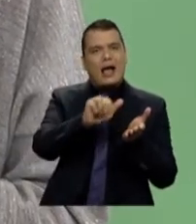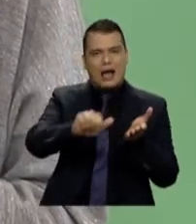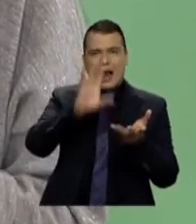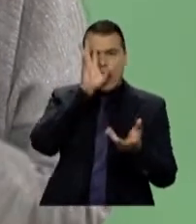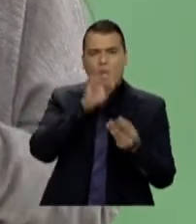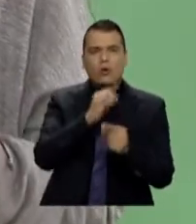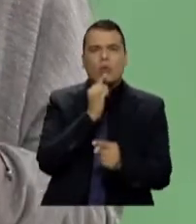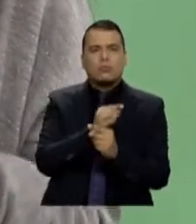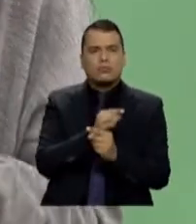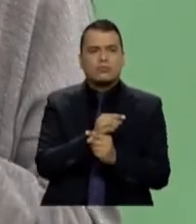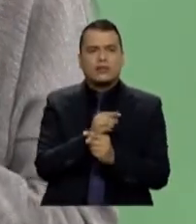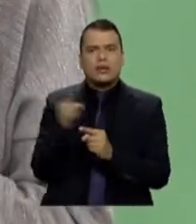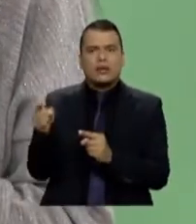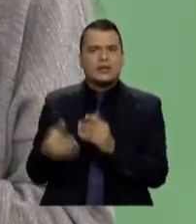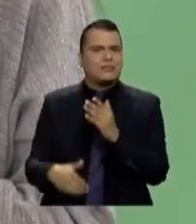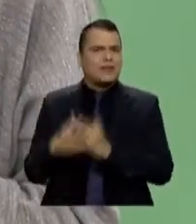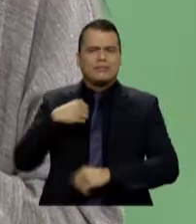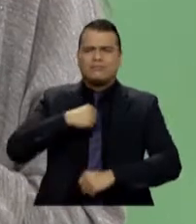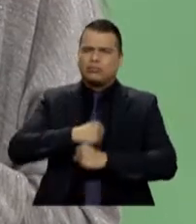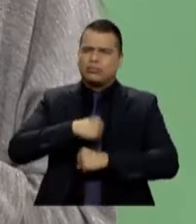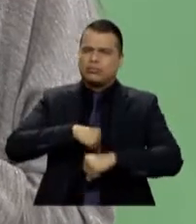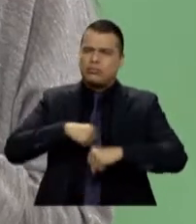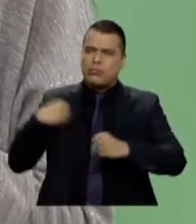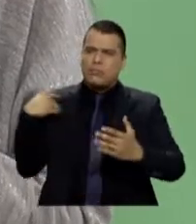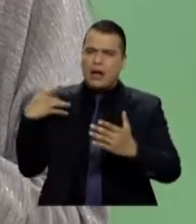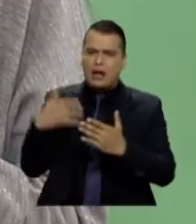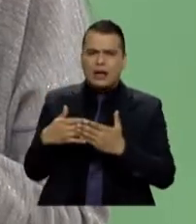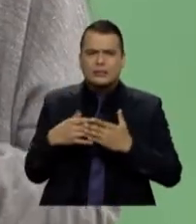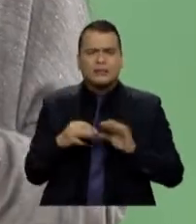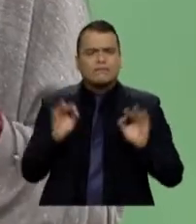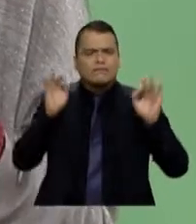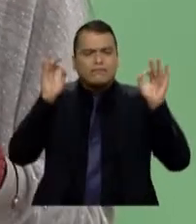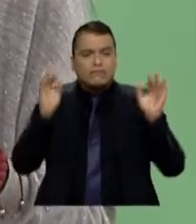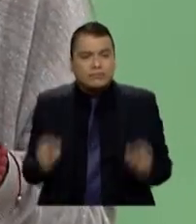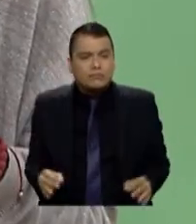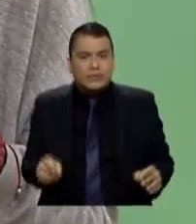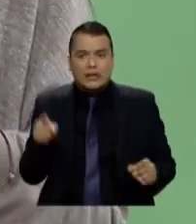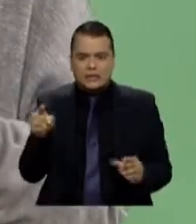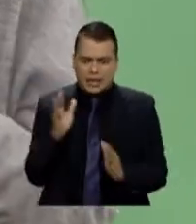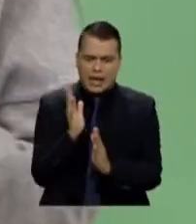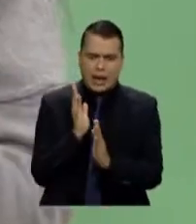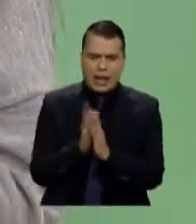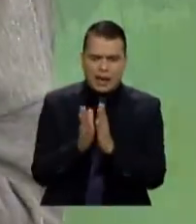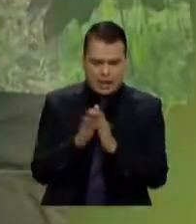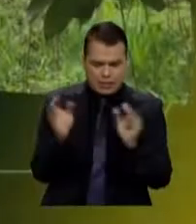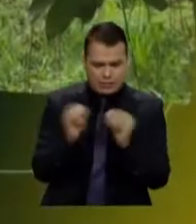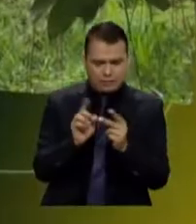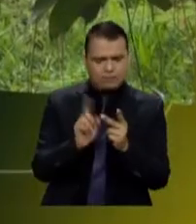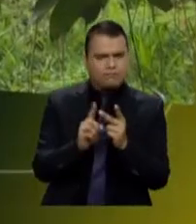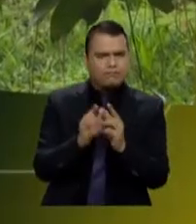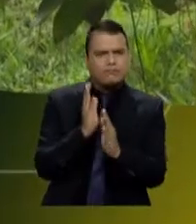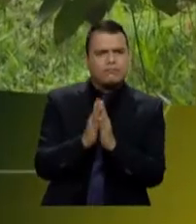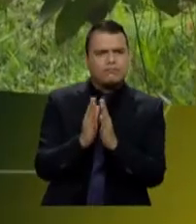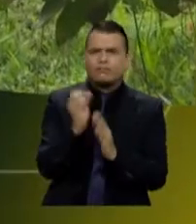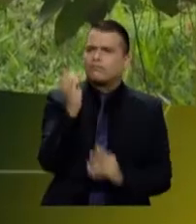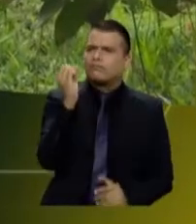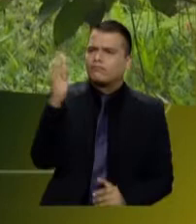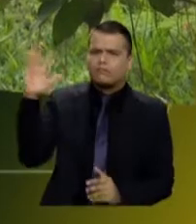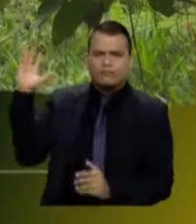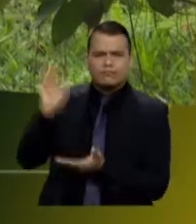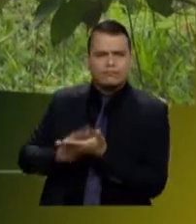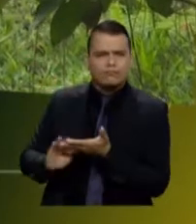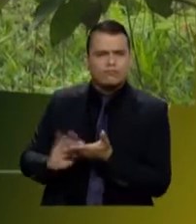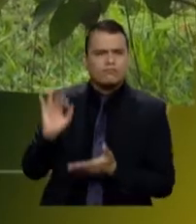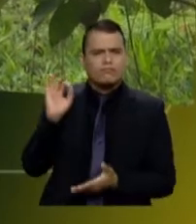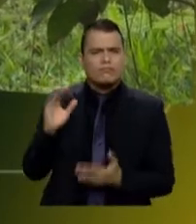recíprocos por el agua casi que desde su inicio. Vamos a hablar de cómo hacemos reforestación, de cómo hacemos herramientas de